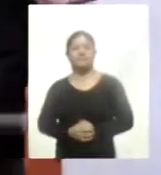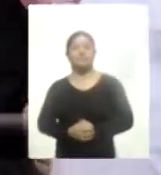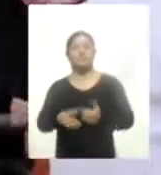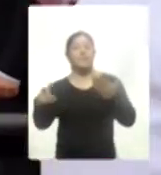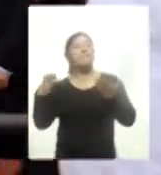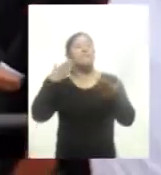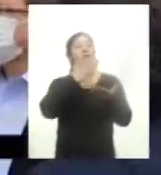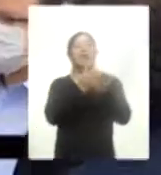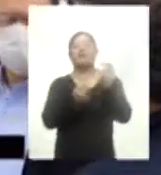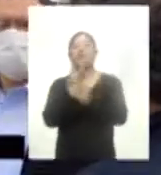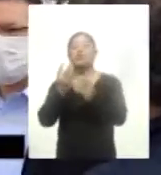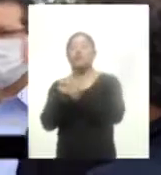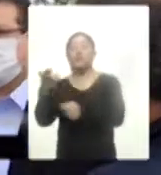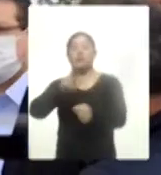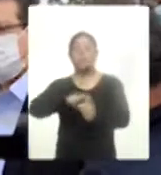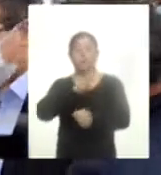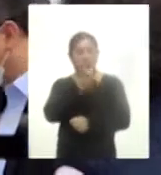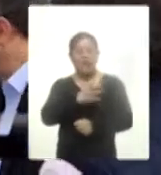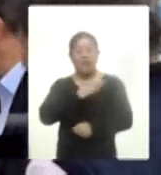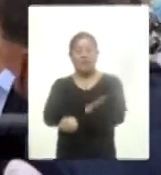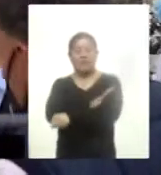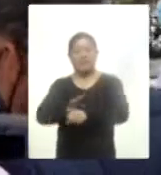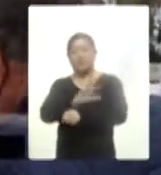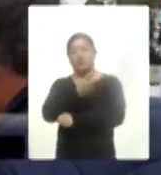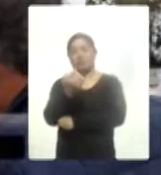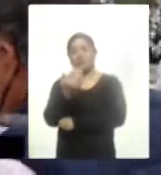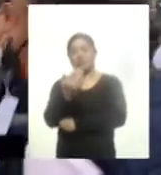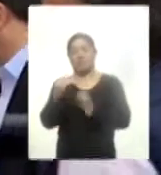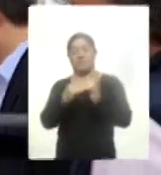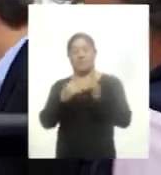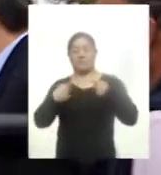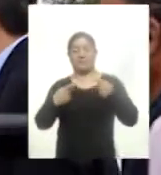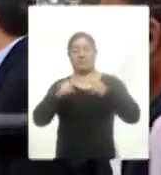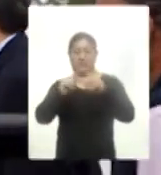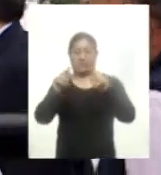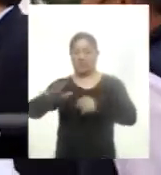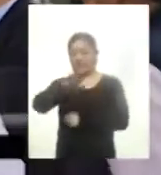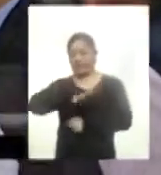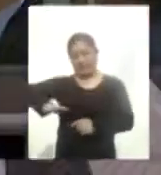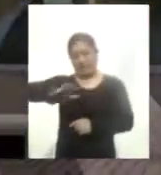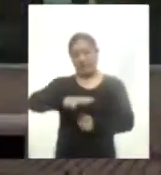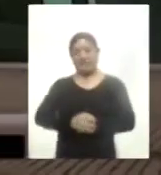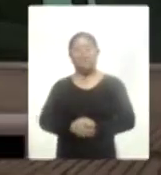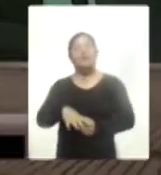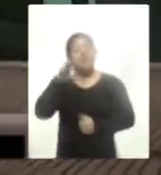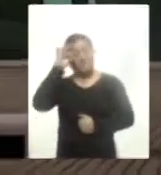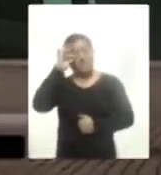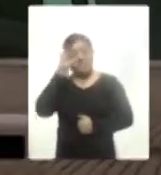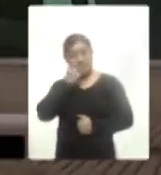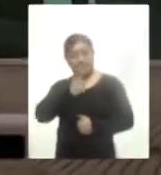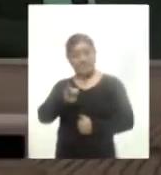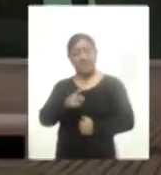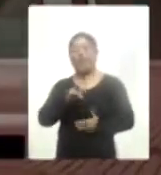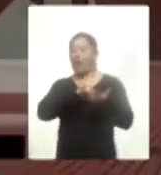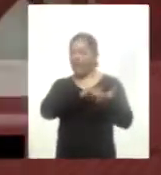nueva infraestructura hospitalaria del estado, que beneficiará a más de 250 mil habitantes de la región, Marco Mena enfatizó que el apoyo del